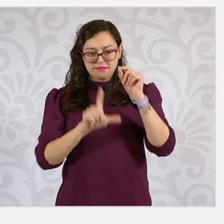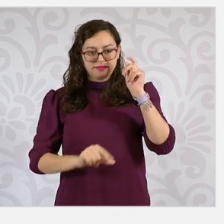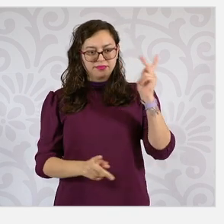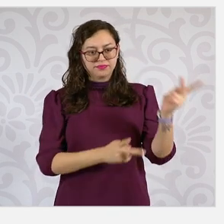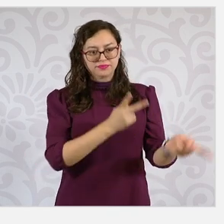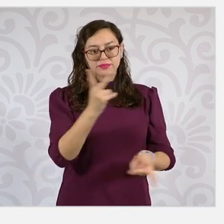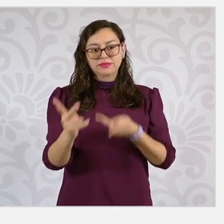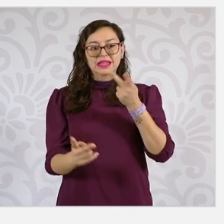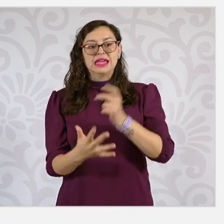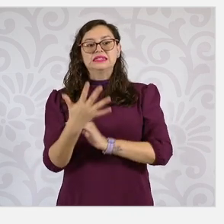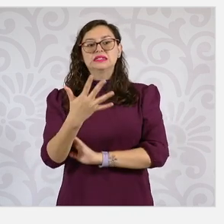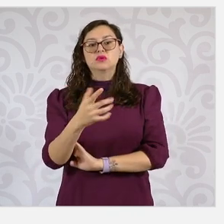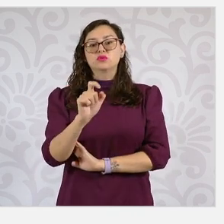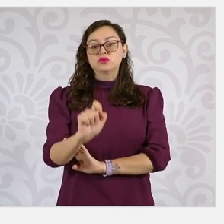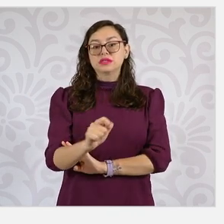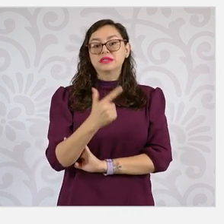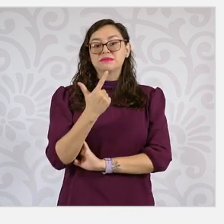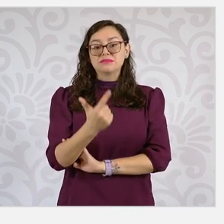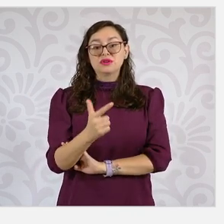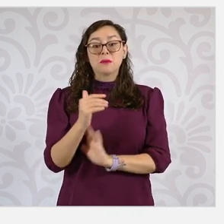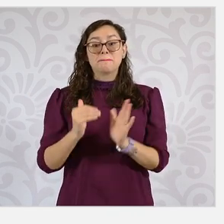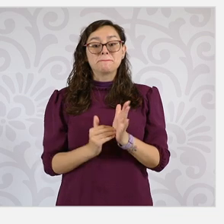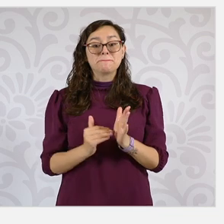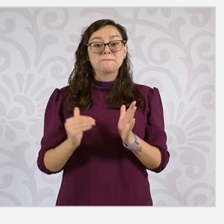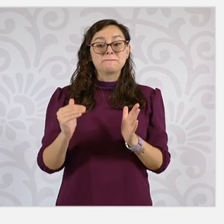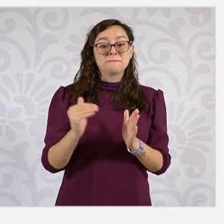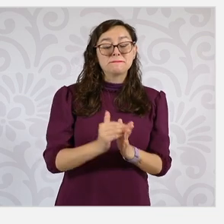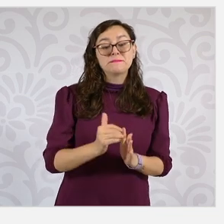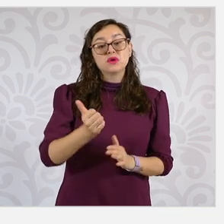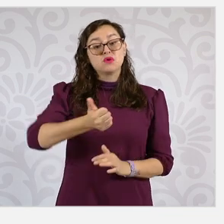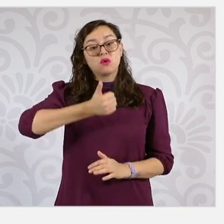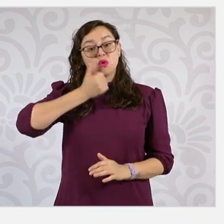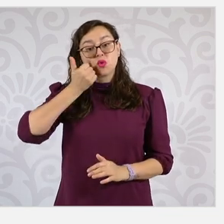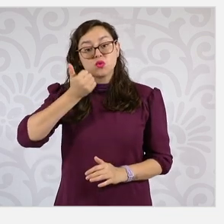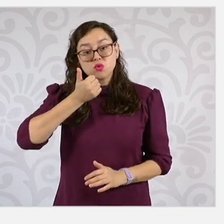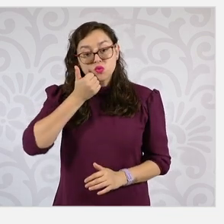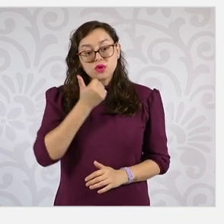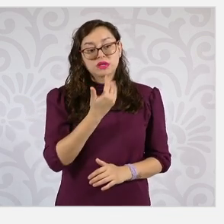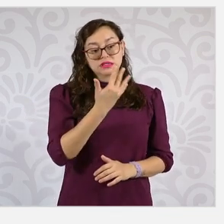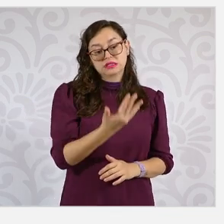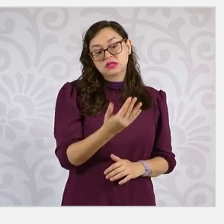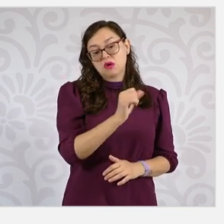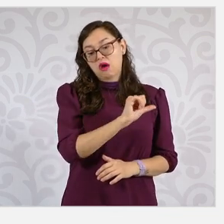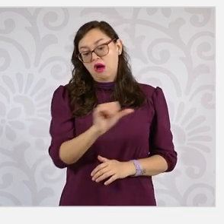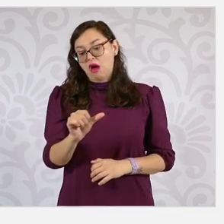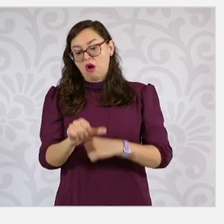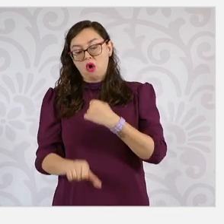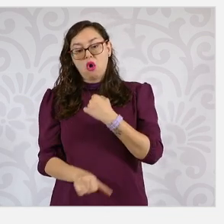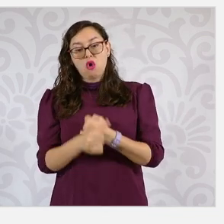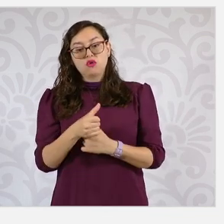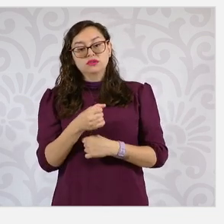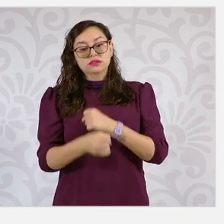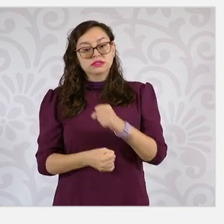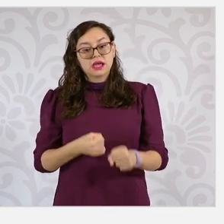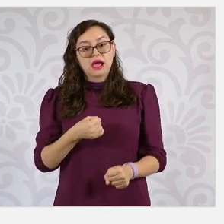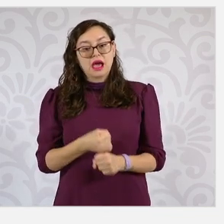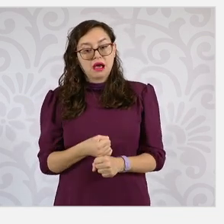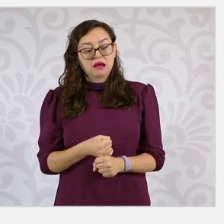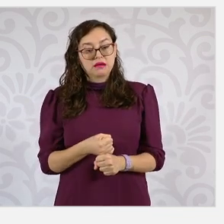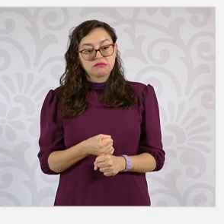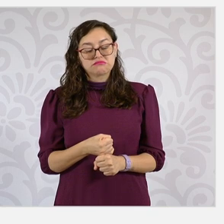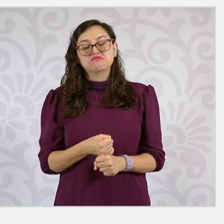5.7 millones de estudiantes entre 5 y 11 años que tienen